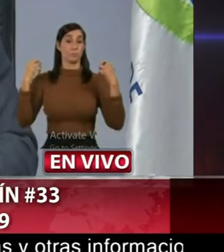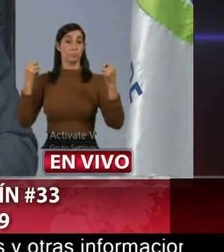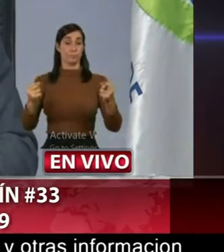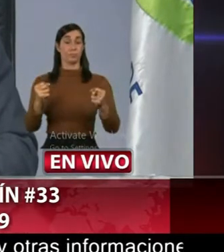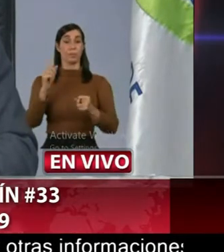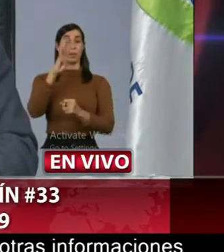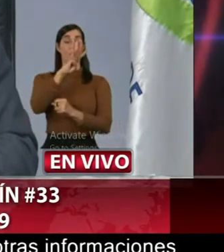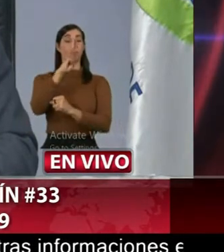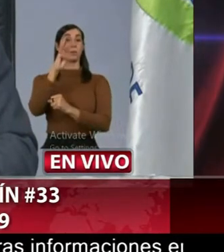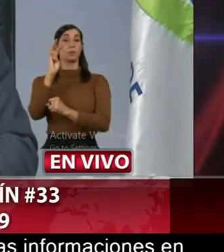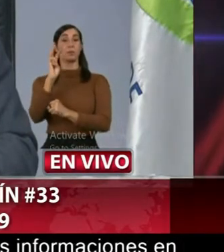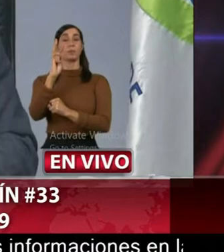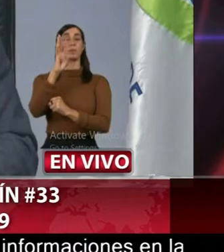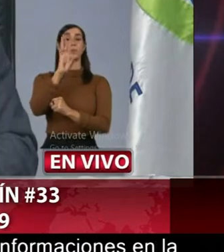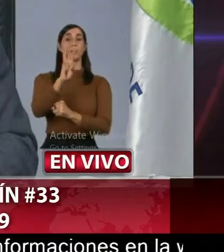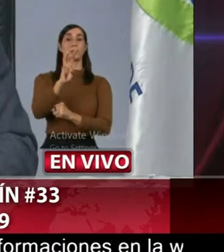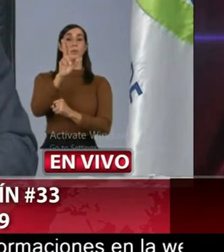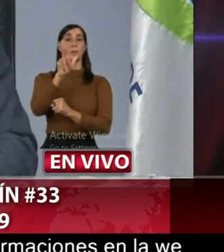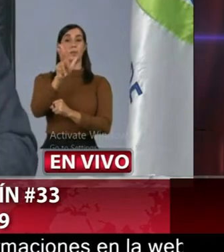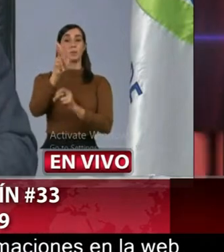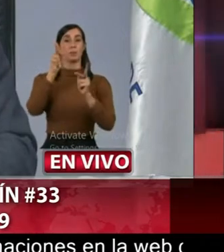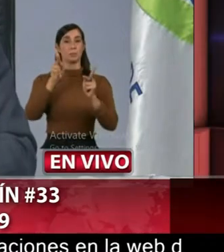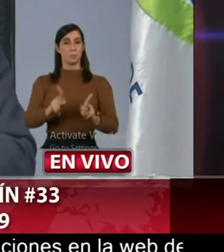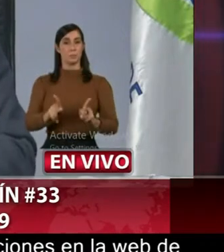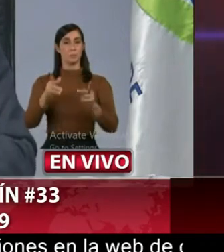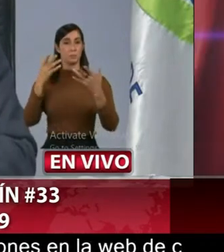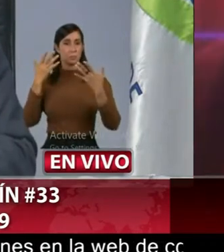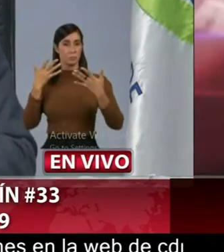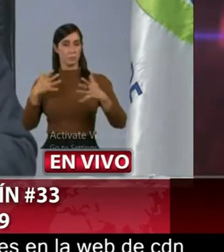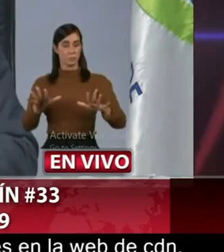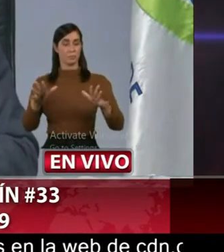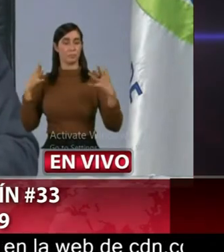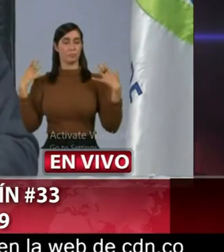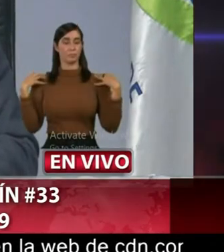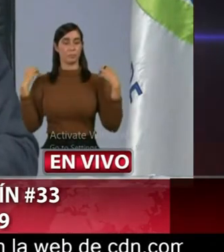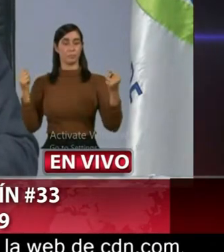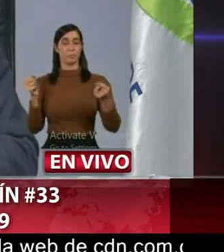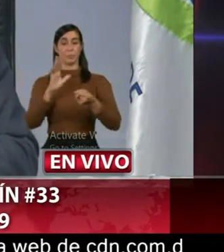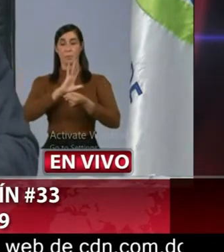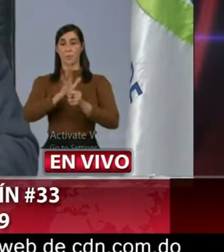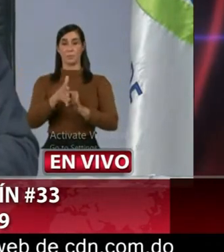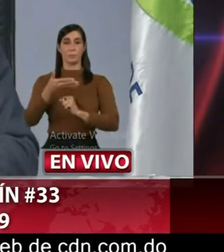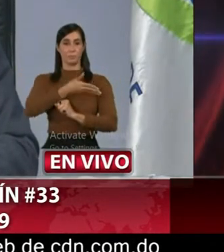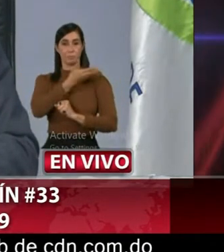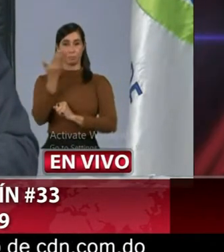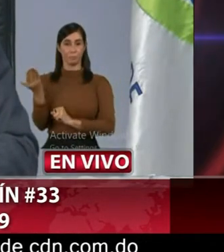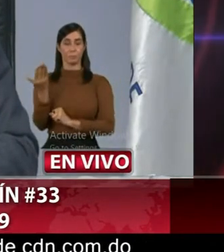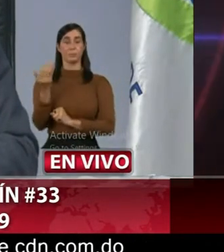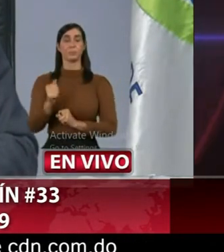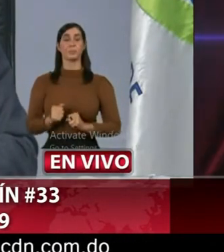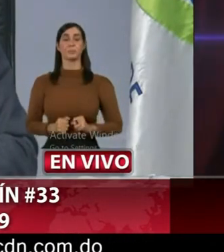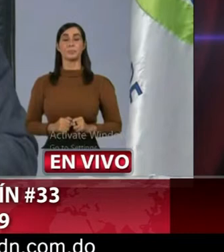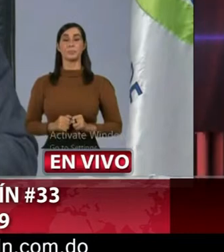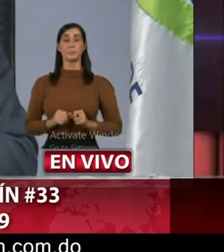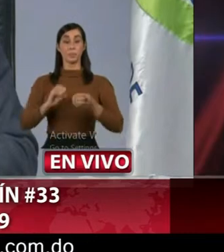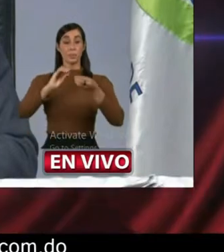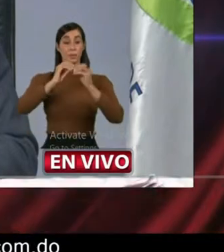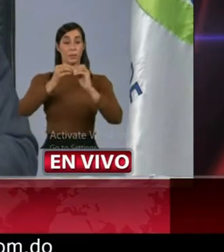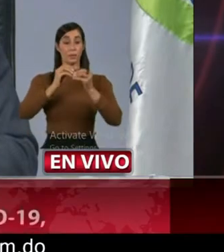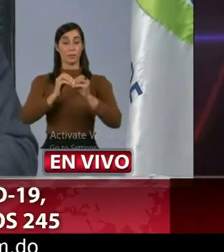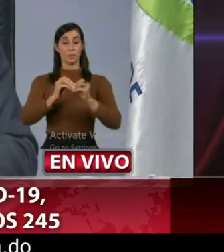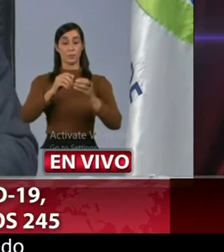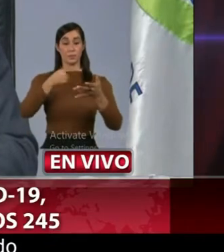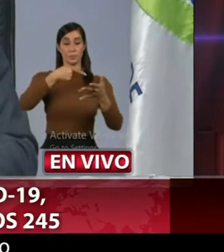463 personas ya recuperadas del COVID-19 el número de